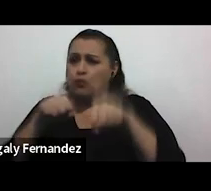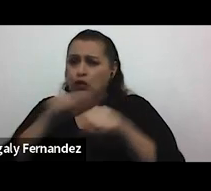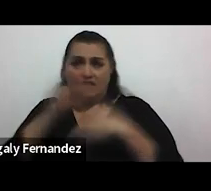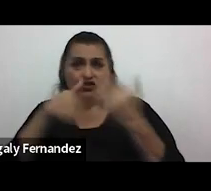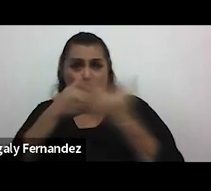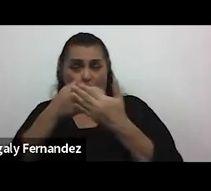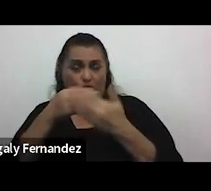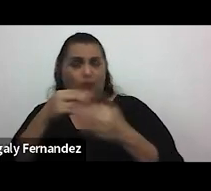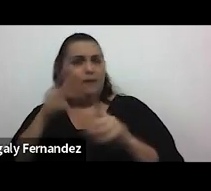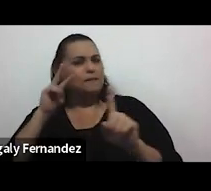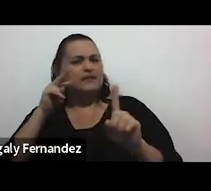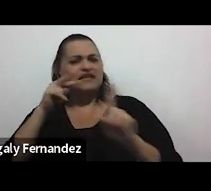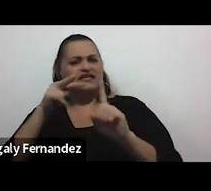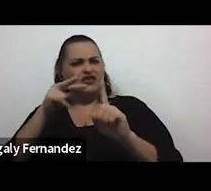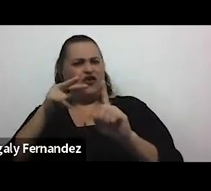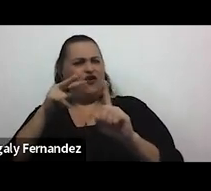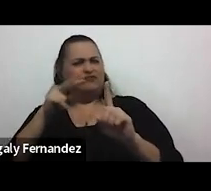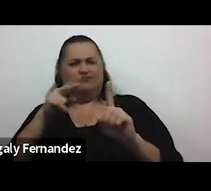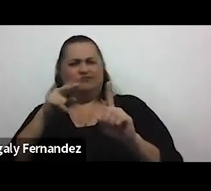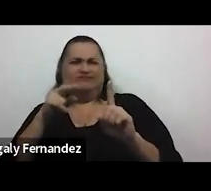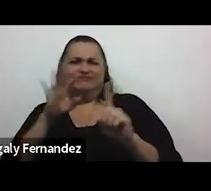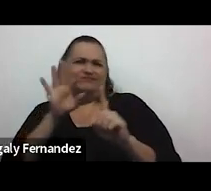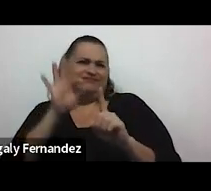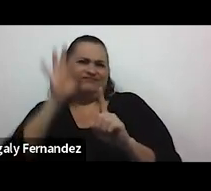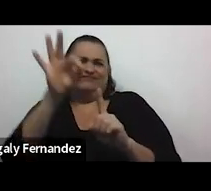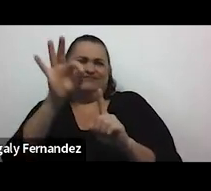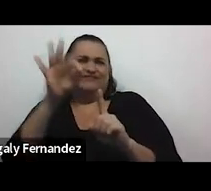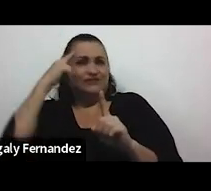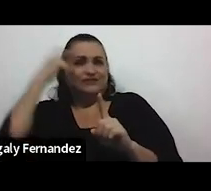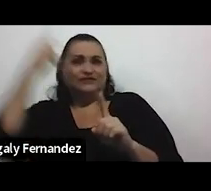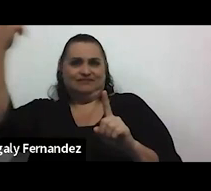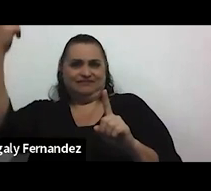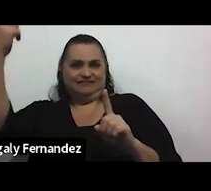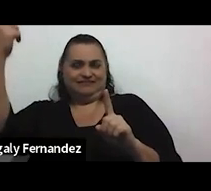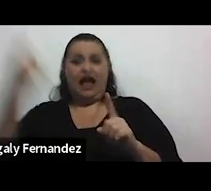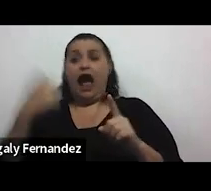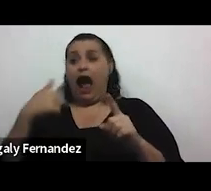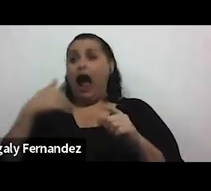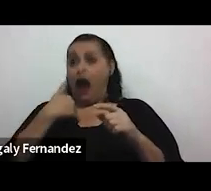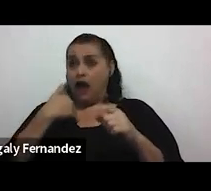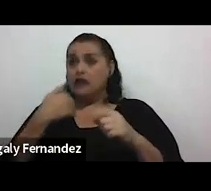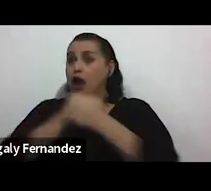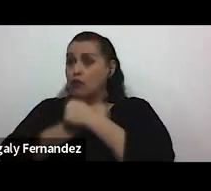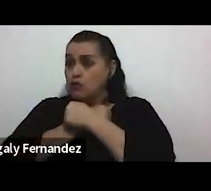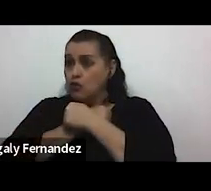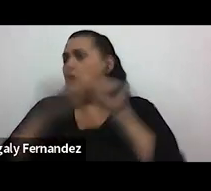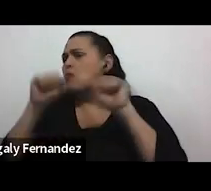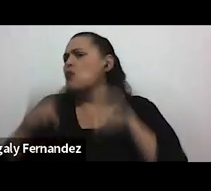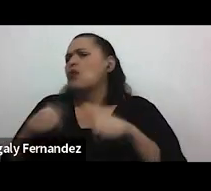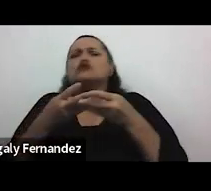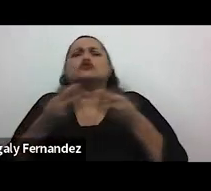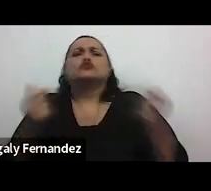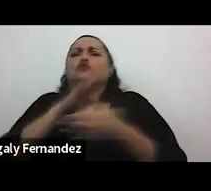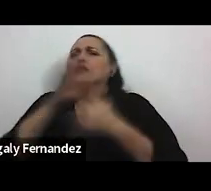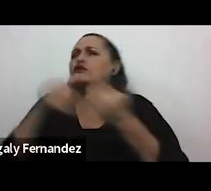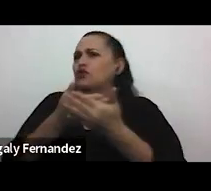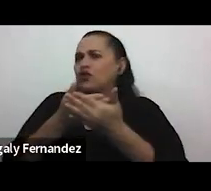visión también como mesiánica del amor en cuanto a si hay amor se resuelve absolutamente todo cuando ya